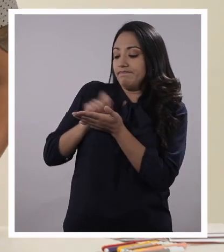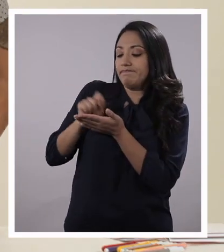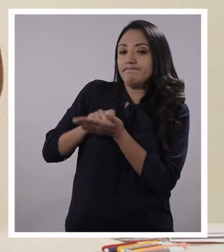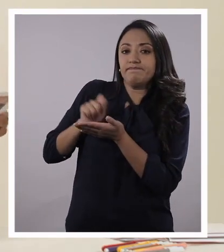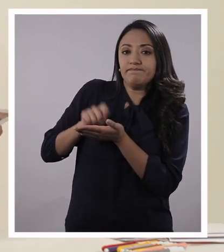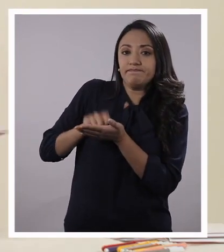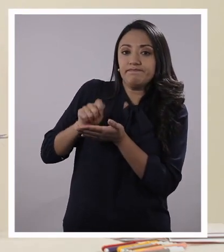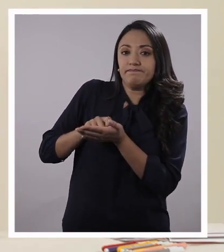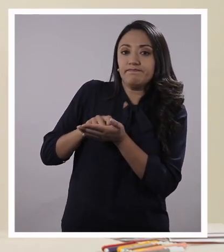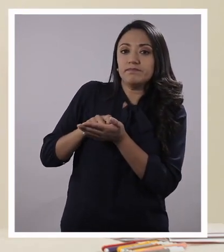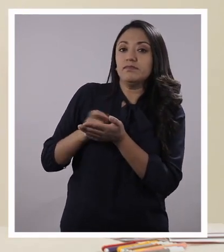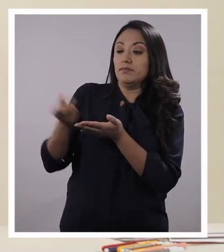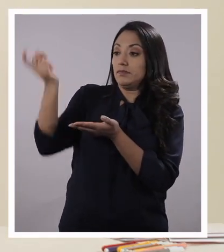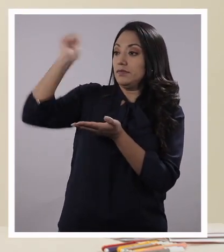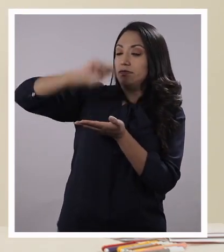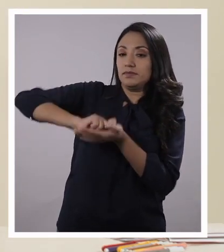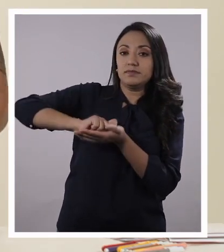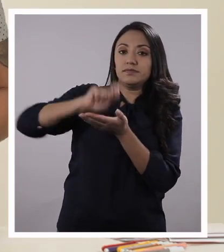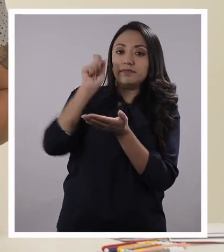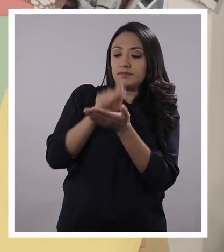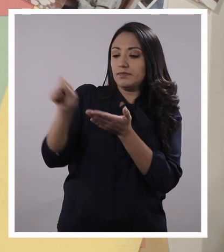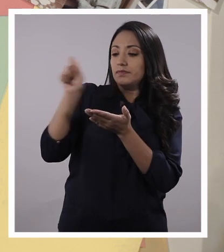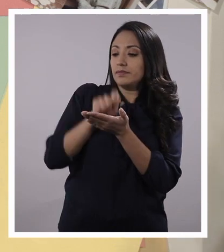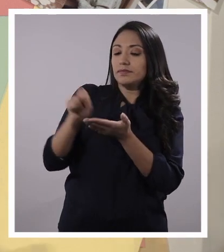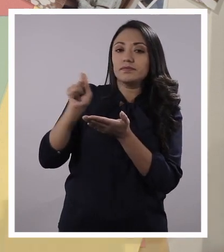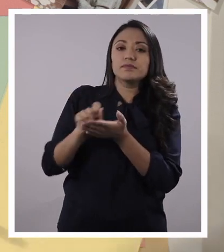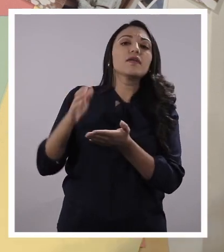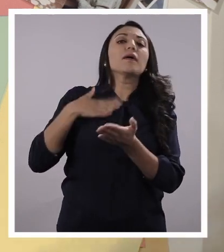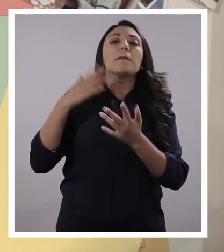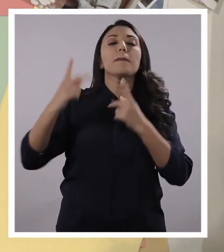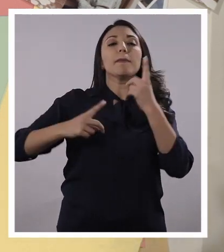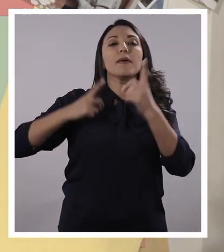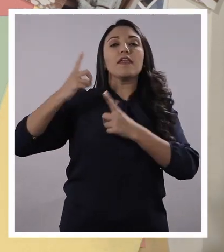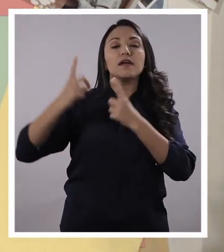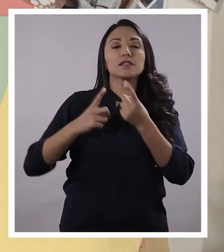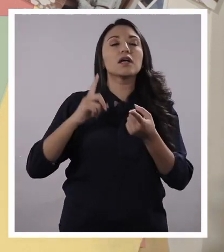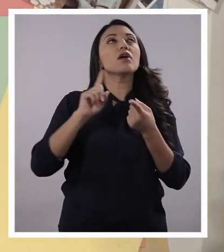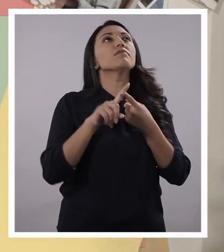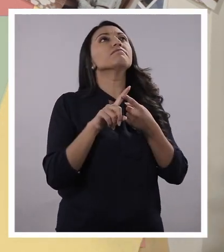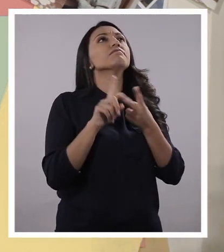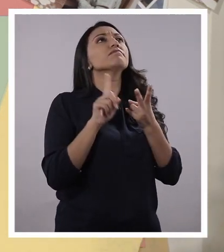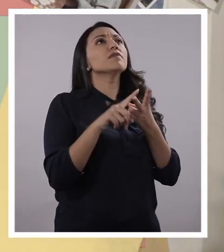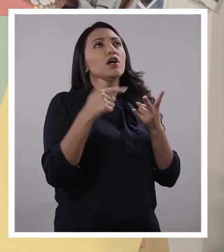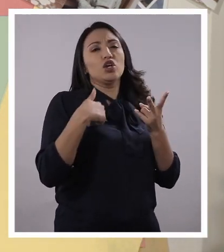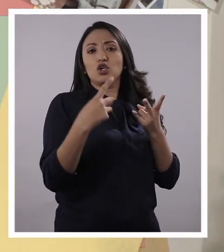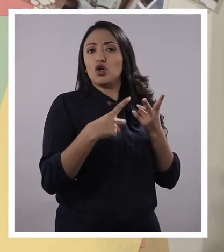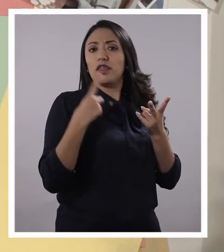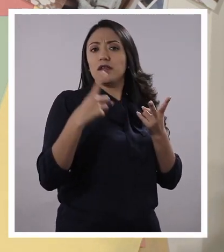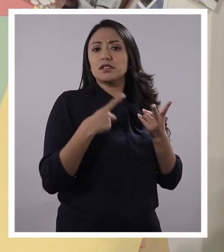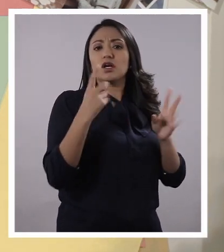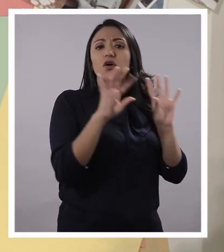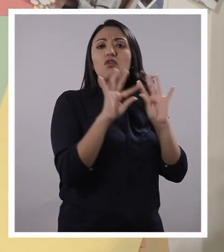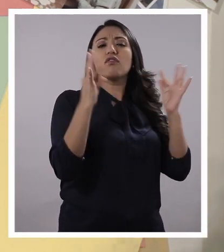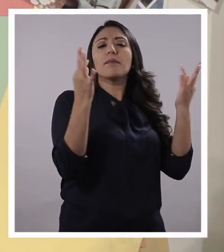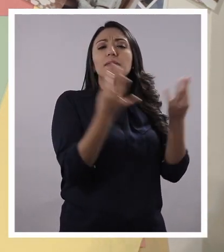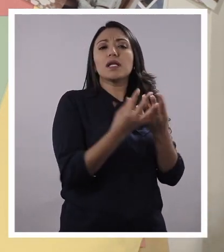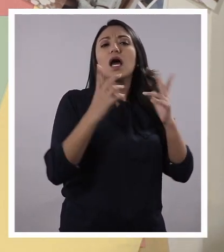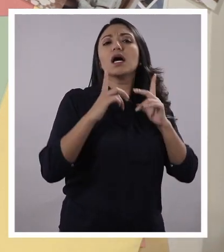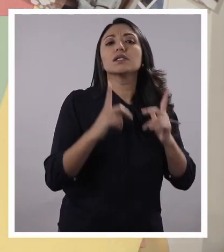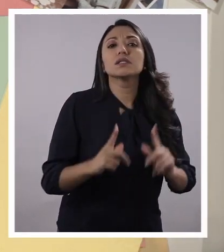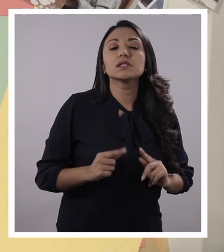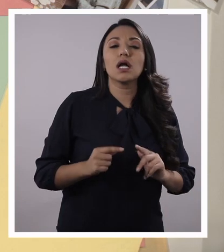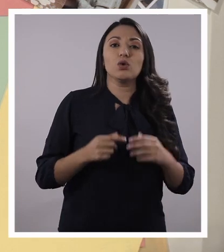detrás de nuestro acordeón? Ah, muy bien. ¡Qué hermoso! Y mi deseo para mi familia. Yo deseo que mi familia tenga mucha salud.